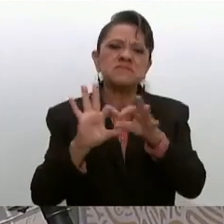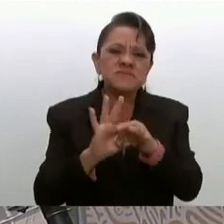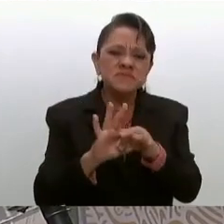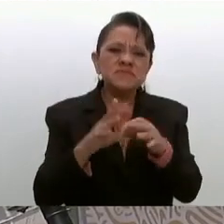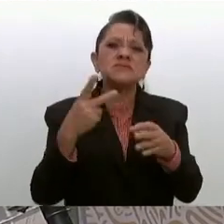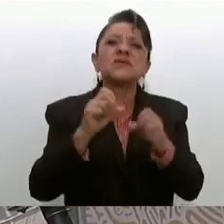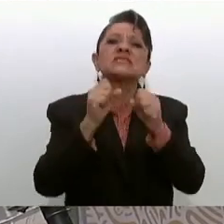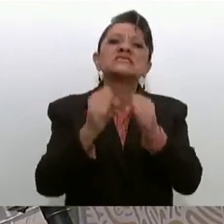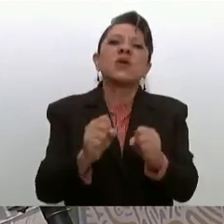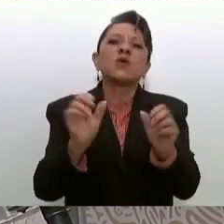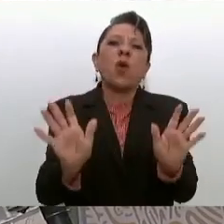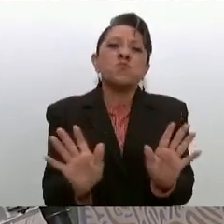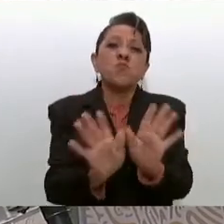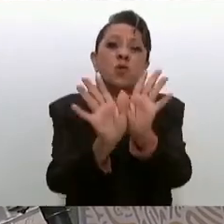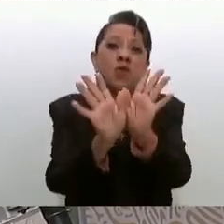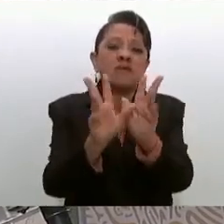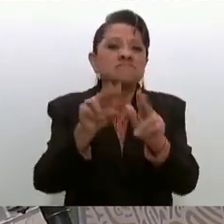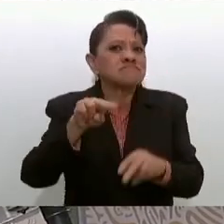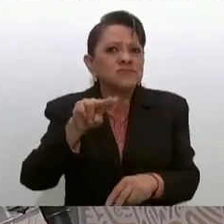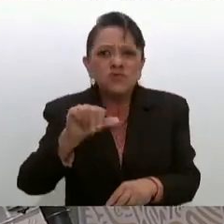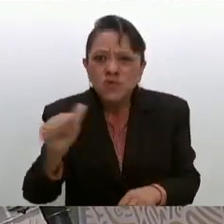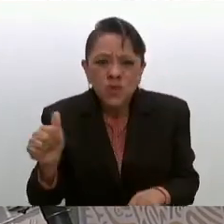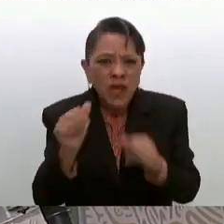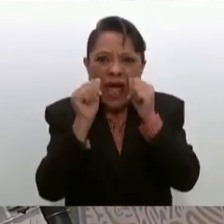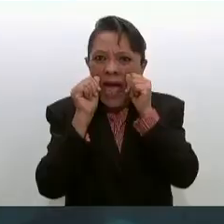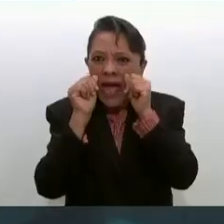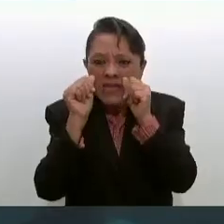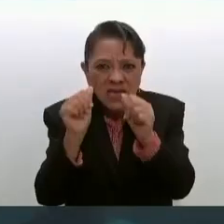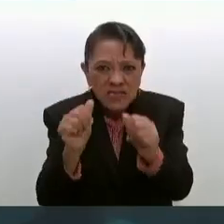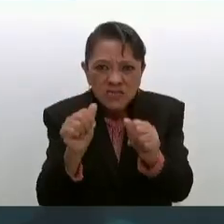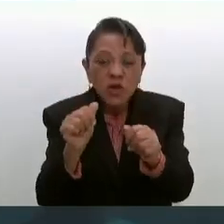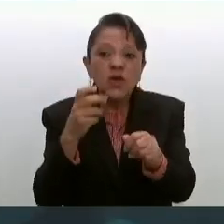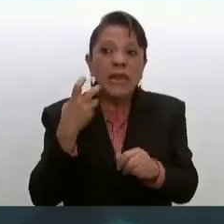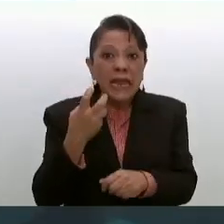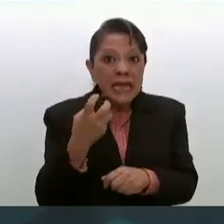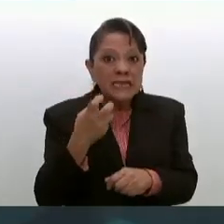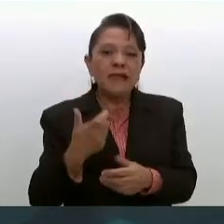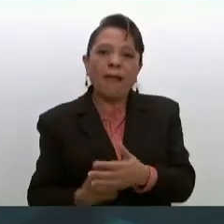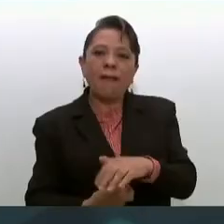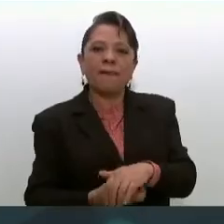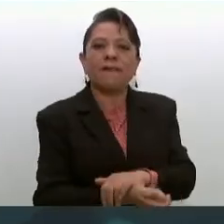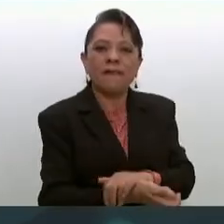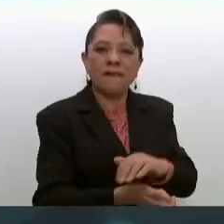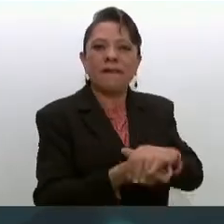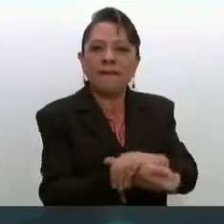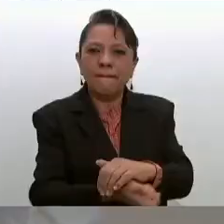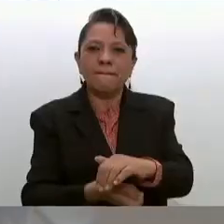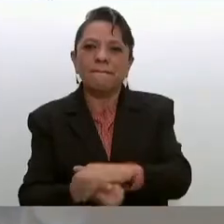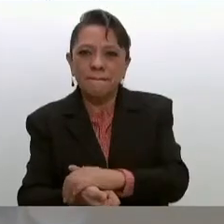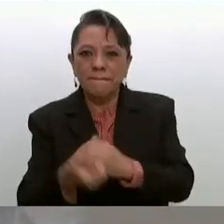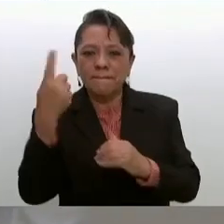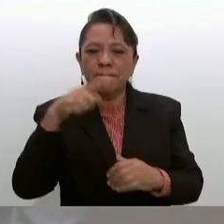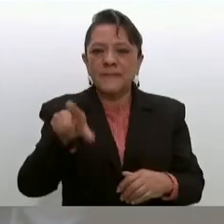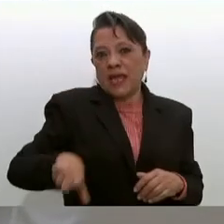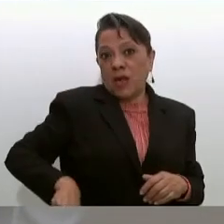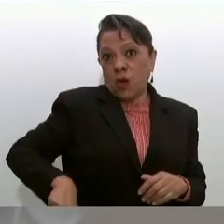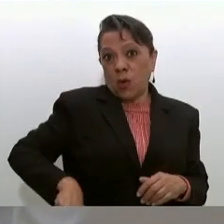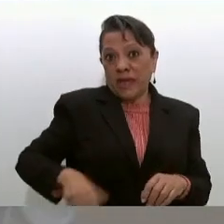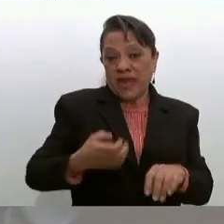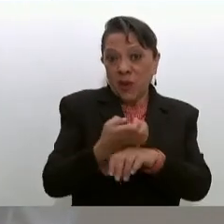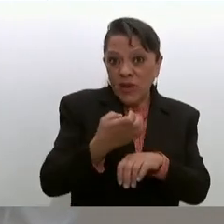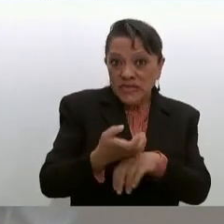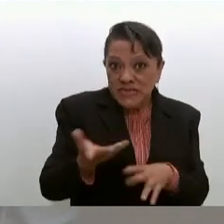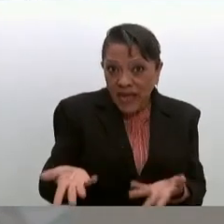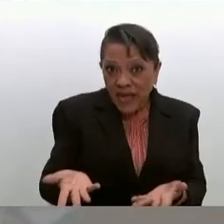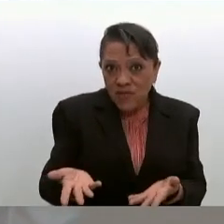daba atención, el Seguro Popular daba dinero. Daba dinero para que los gobiernos de los estados tuvieran lo que